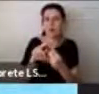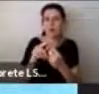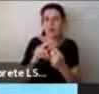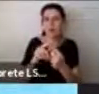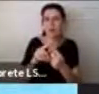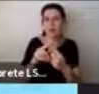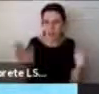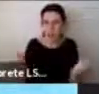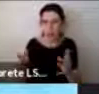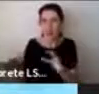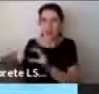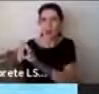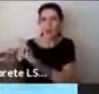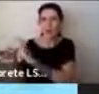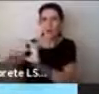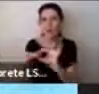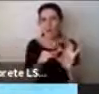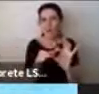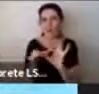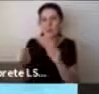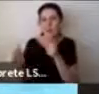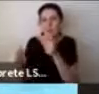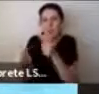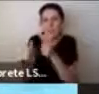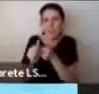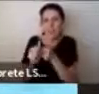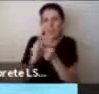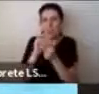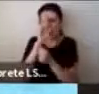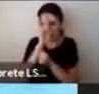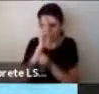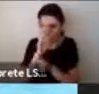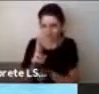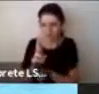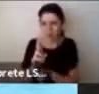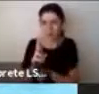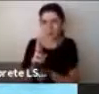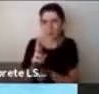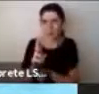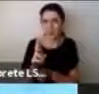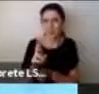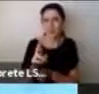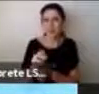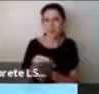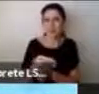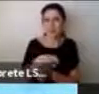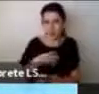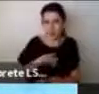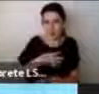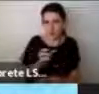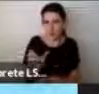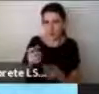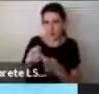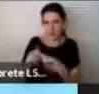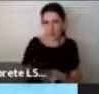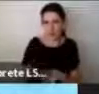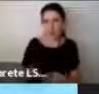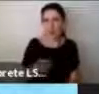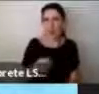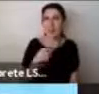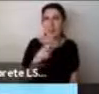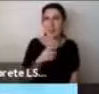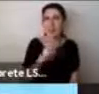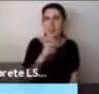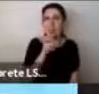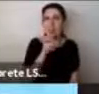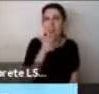respeto y la consideración hacia la diferencia y esperando que la palabra sea siempre una compañía amorosa que